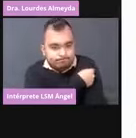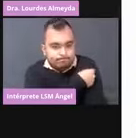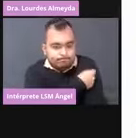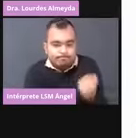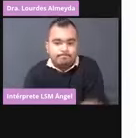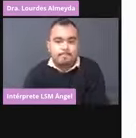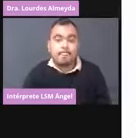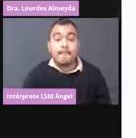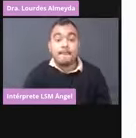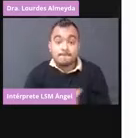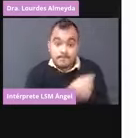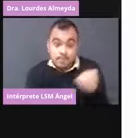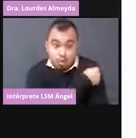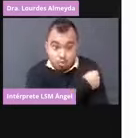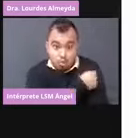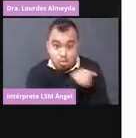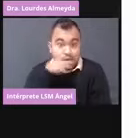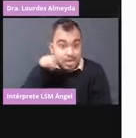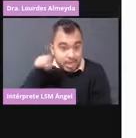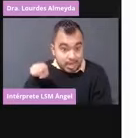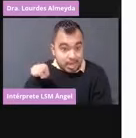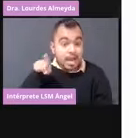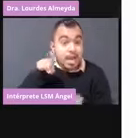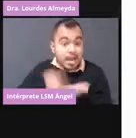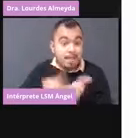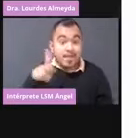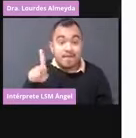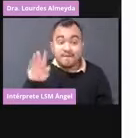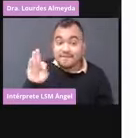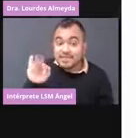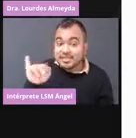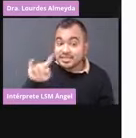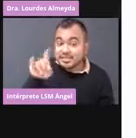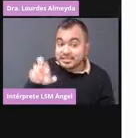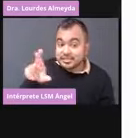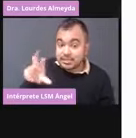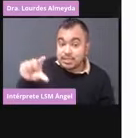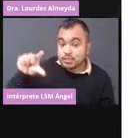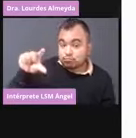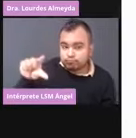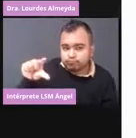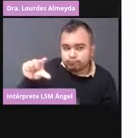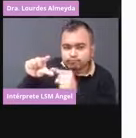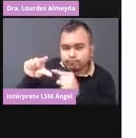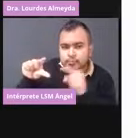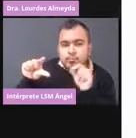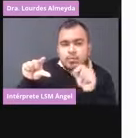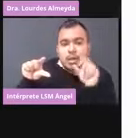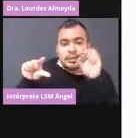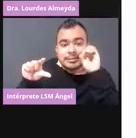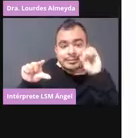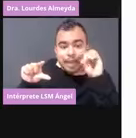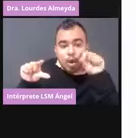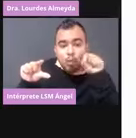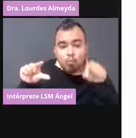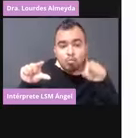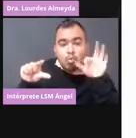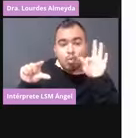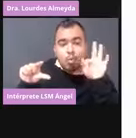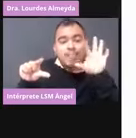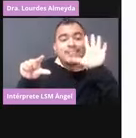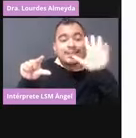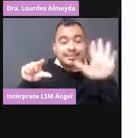La presentación de la Pfizer es un frasco ámpula de 0.45 mililitros.